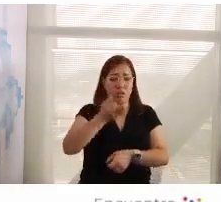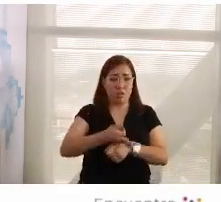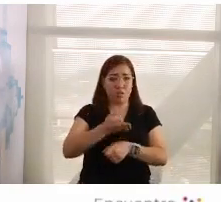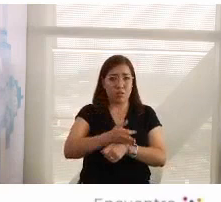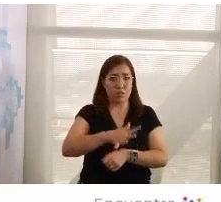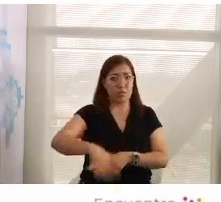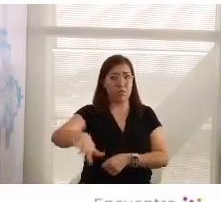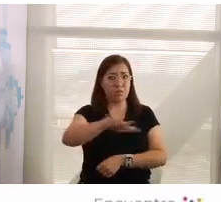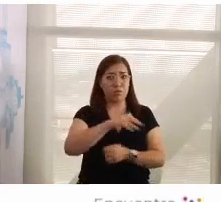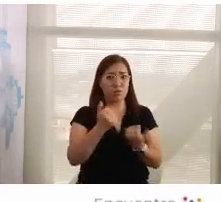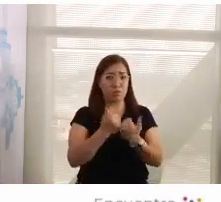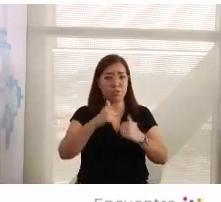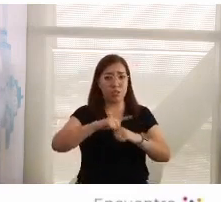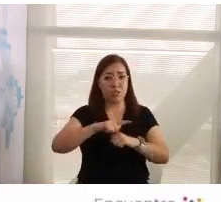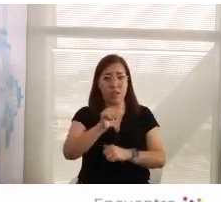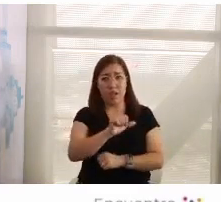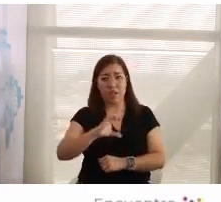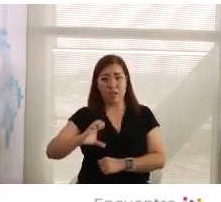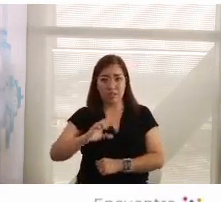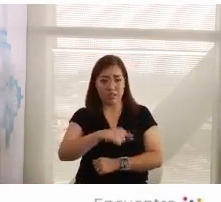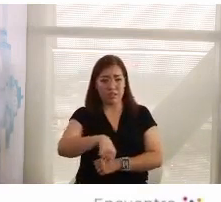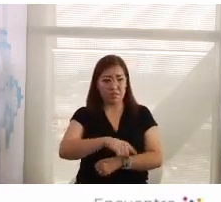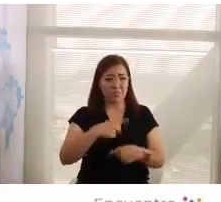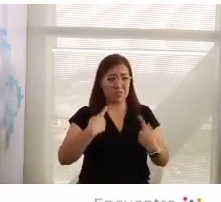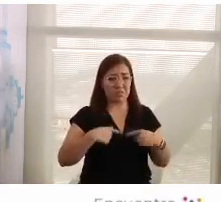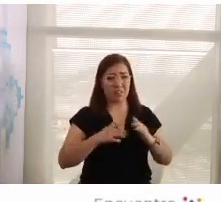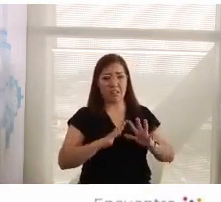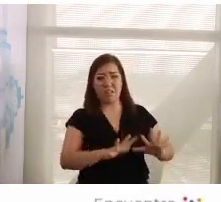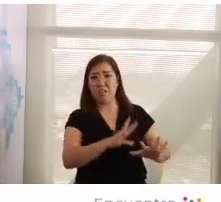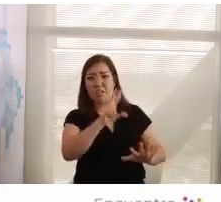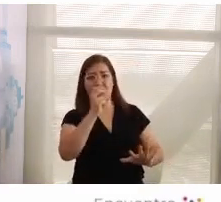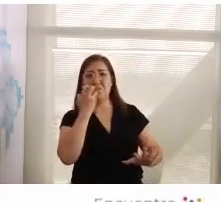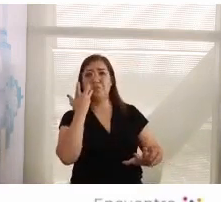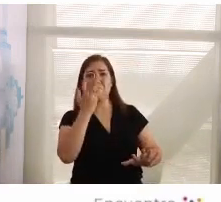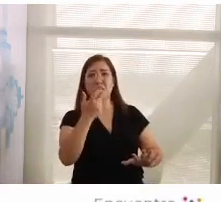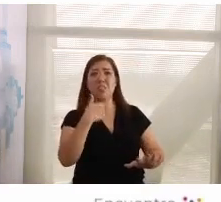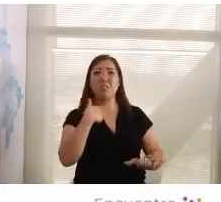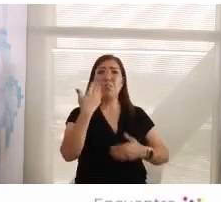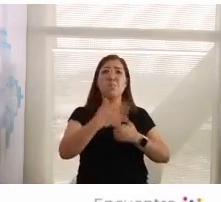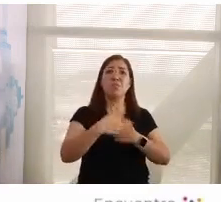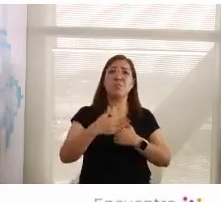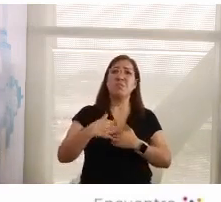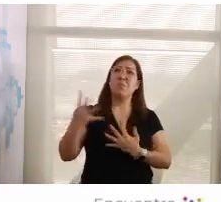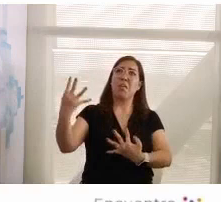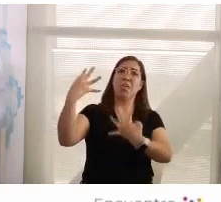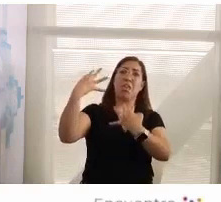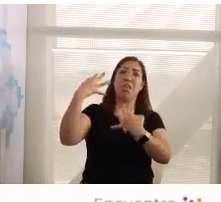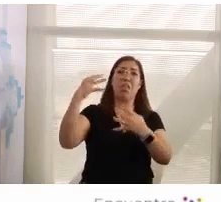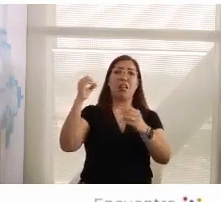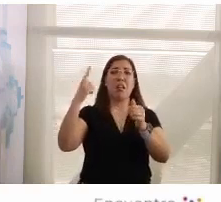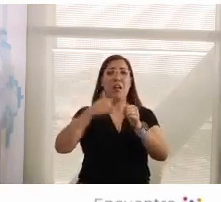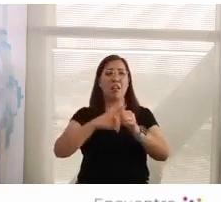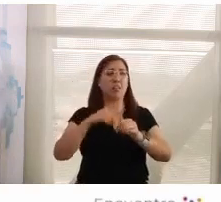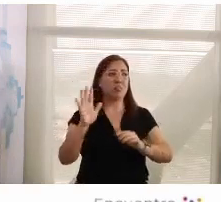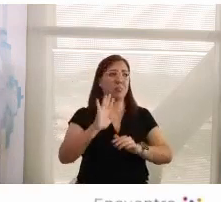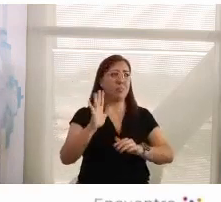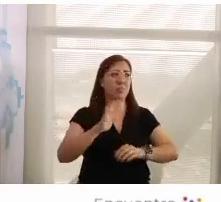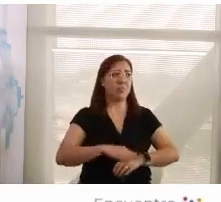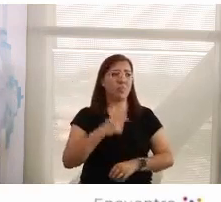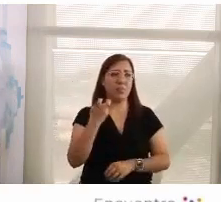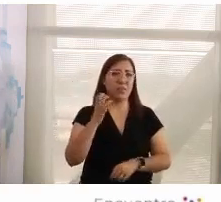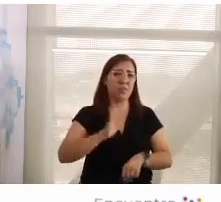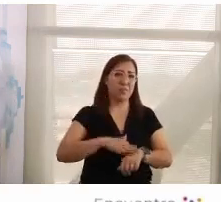la gente está migrando de la sociedad civil, está huyendo de la sociedad civil porque no quiere ser perseguido, detenido y demás y nos ponen, por supuesto,